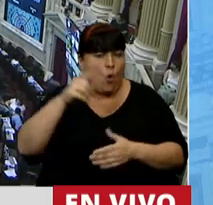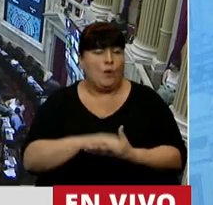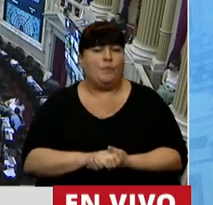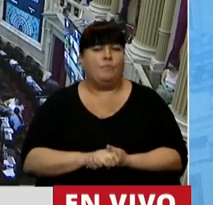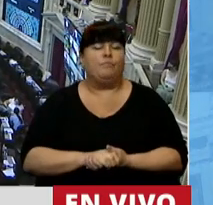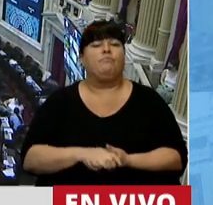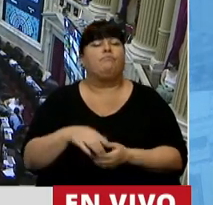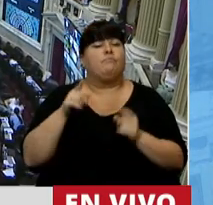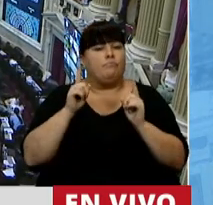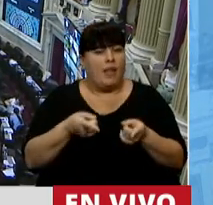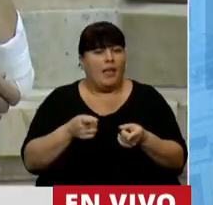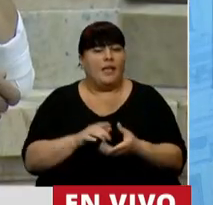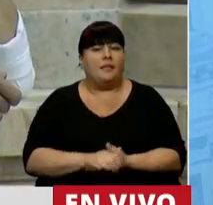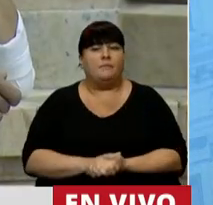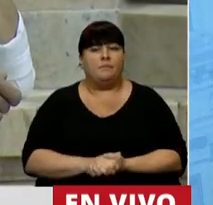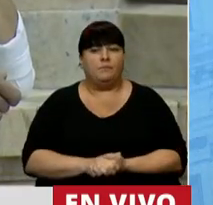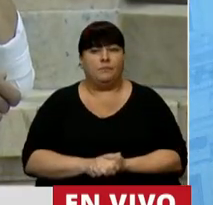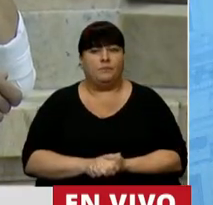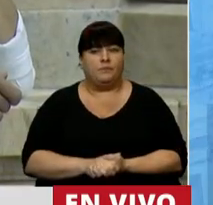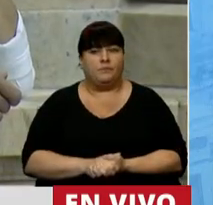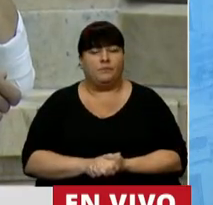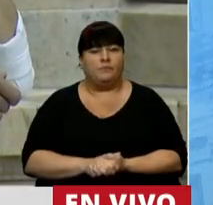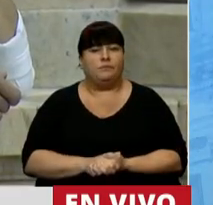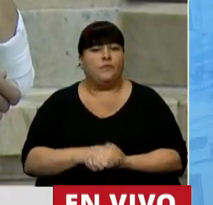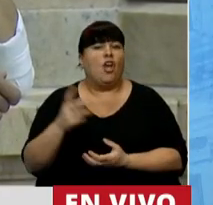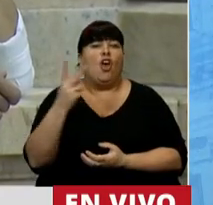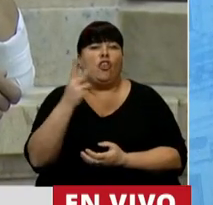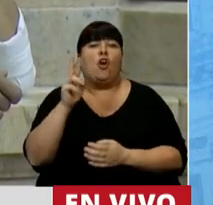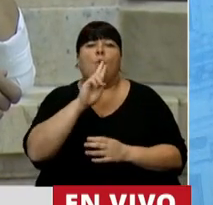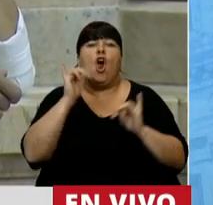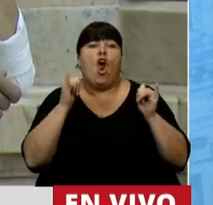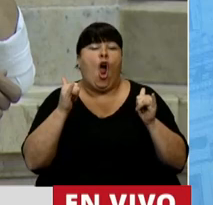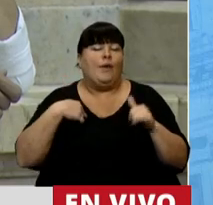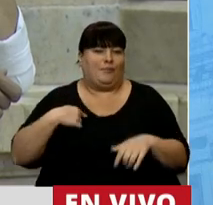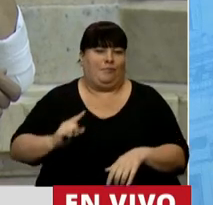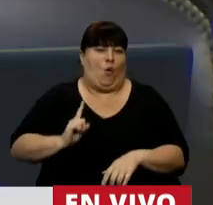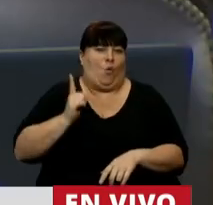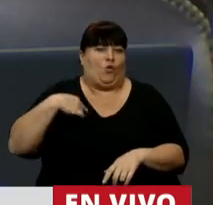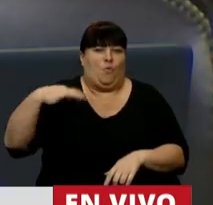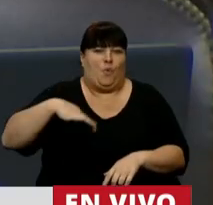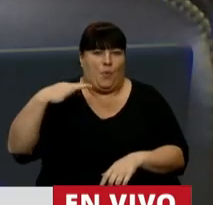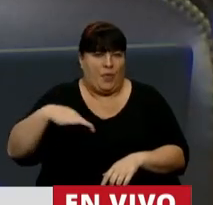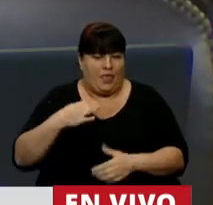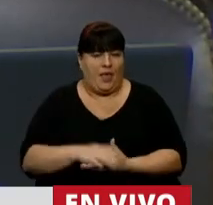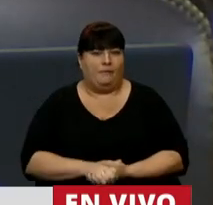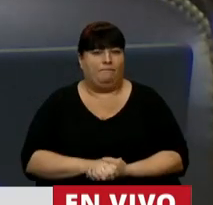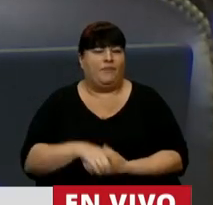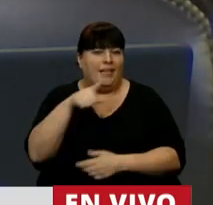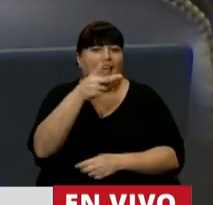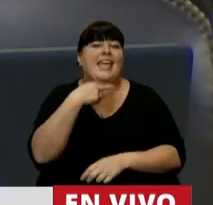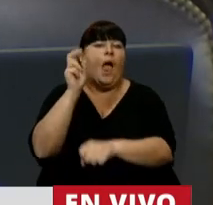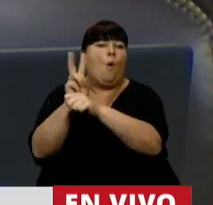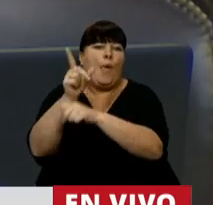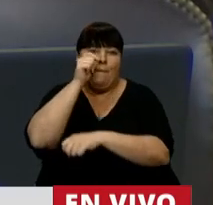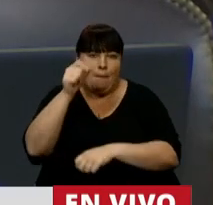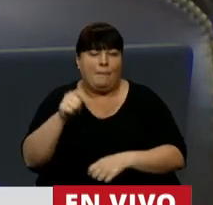y ahí están dos jóvenes mujeres que son el orgullo de mi vida, y lo están cuidando